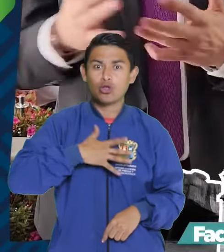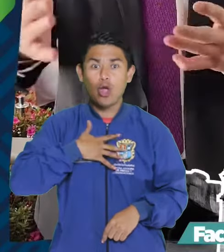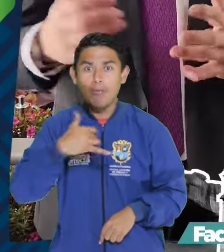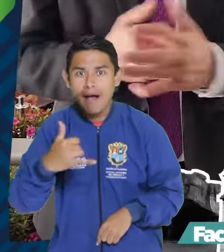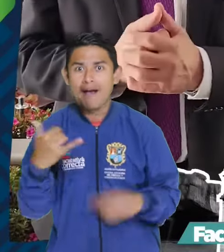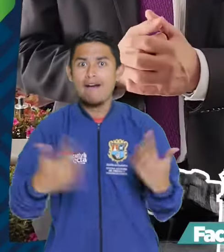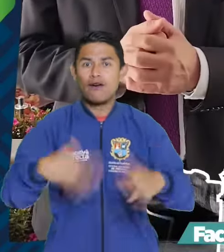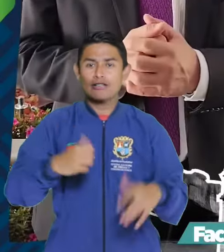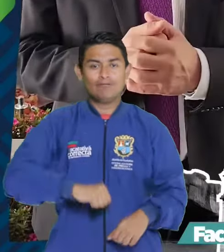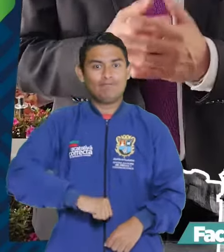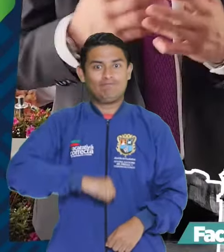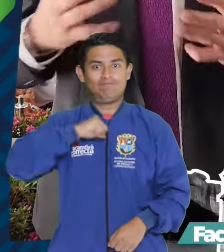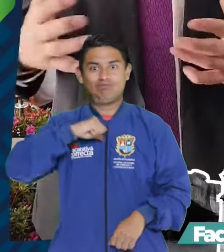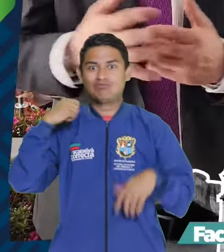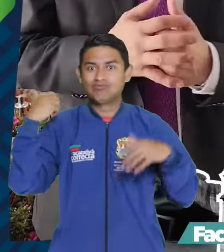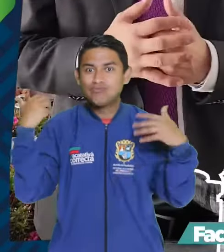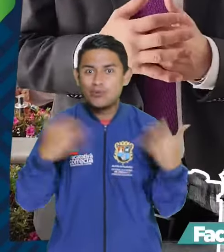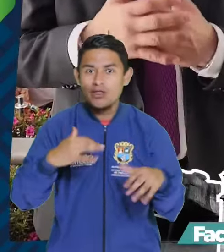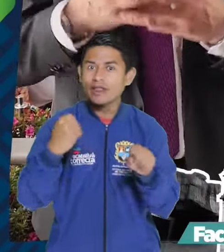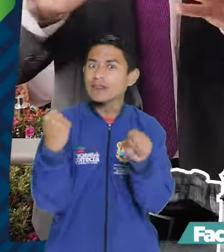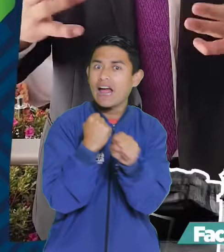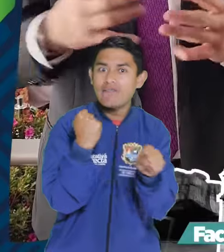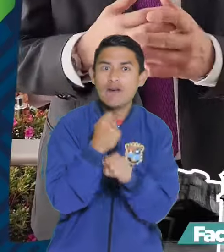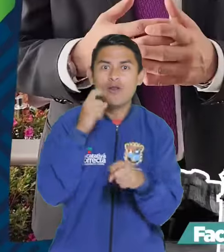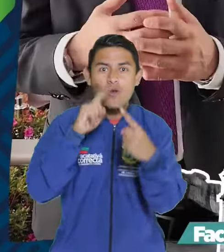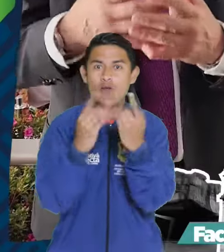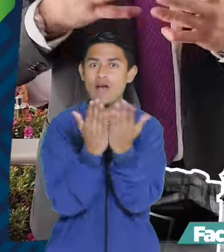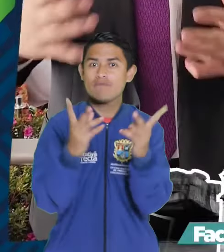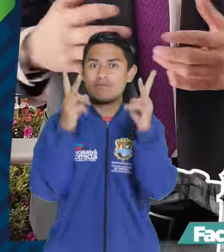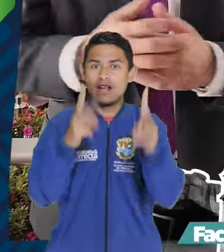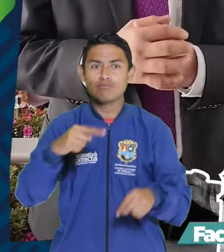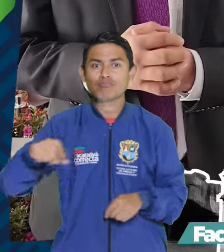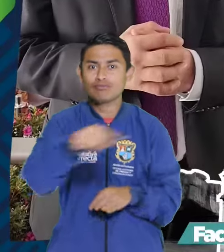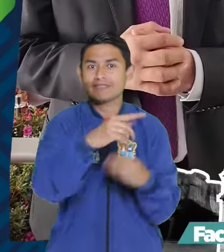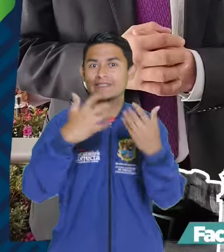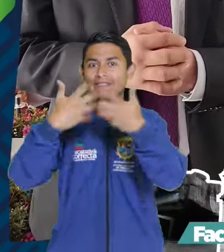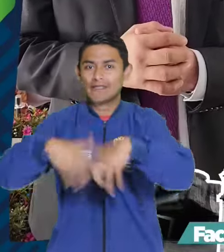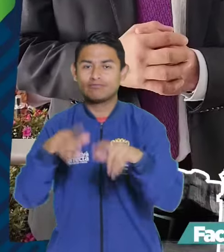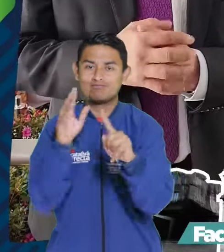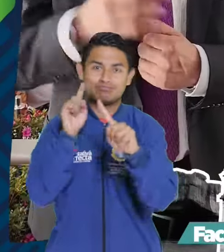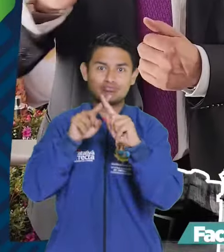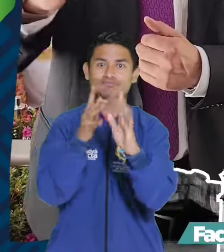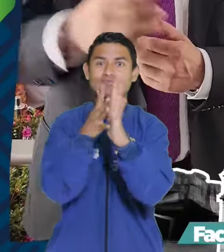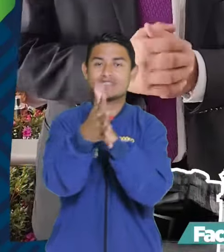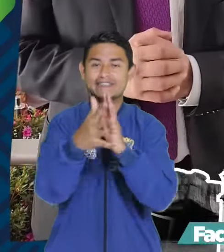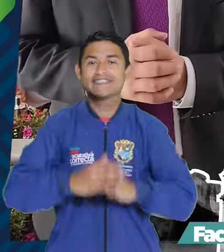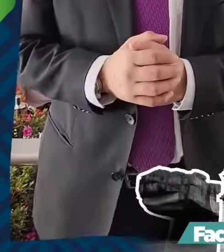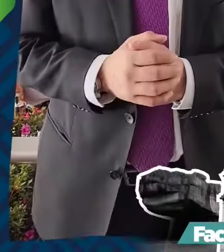esto que estamos trabajando por nuestros estudiantes, emprendimiento, formación y nuestro desarrollo. Muchas gracias.